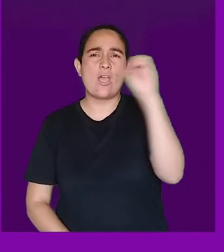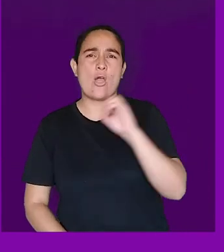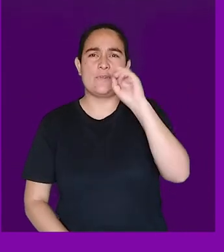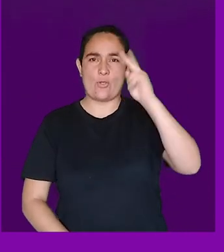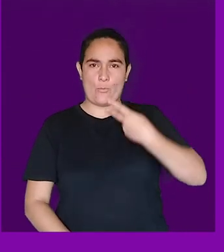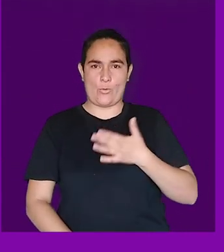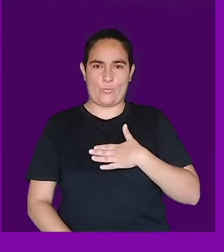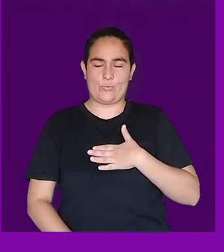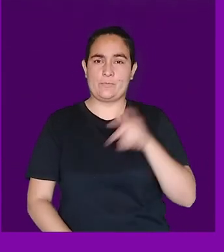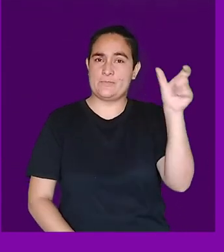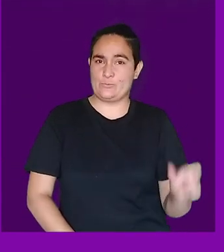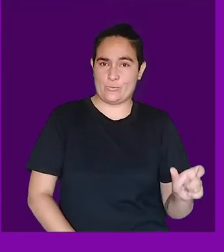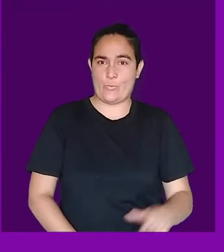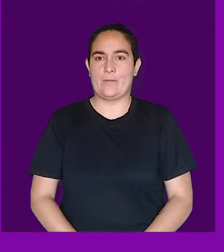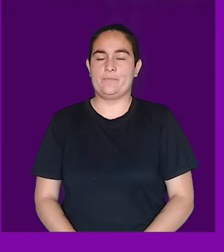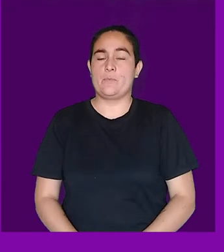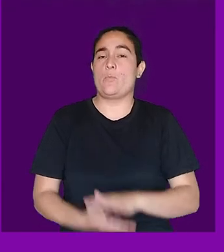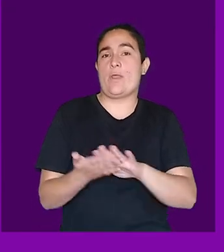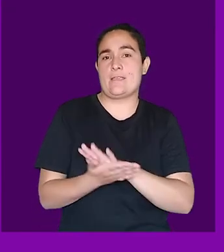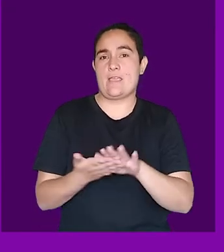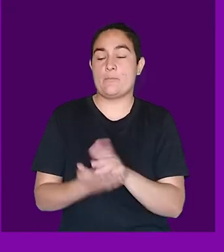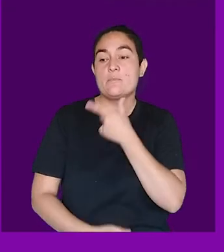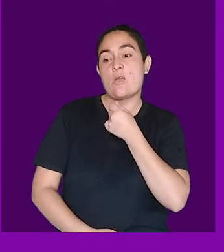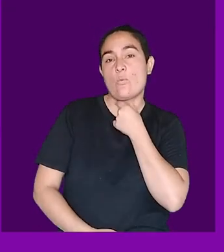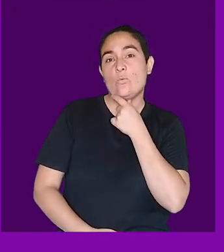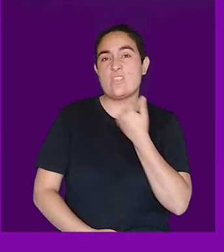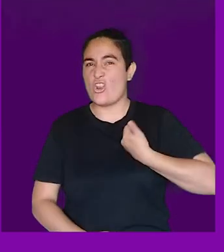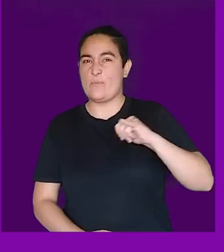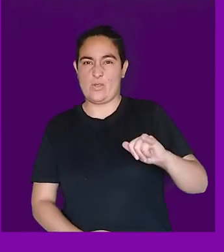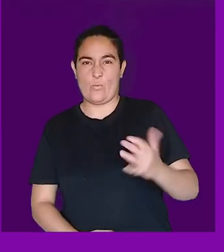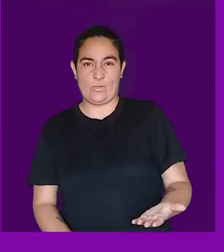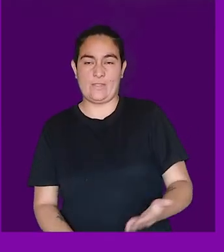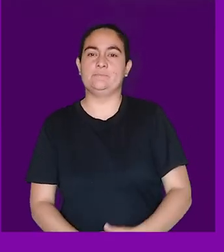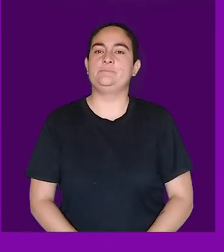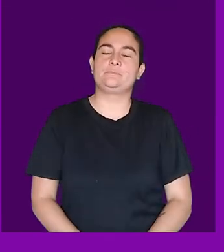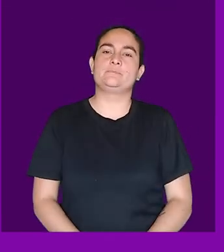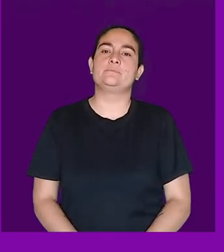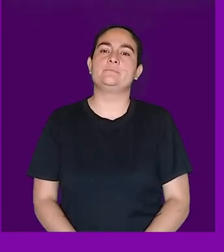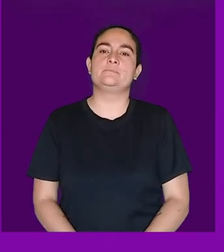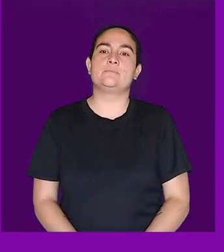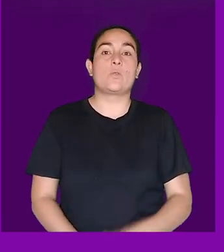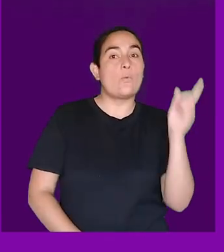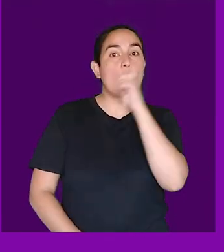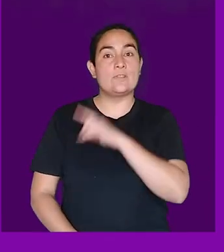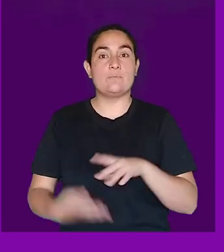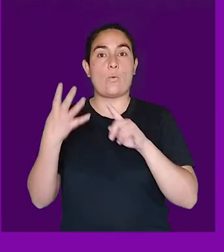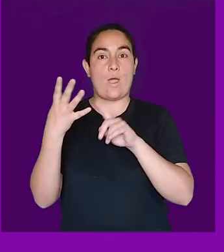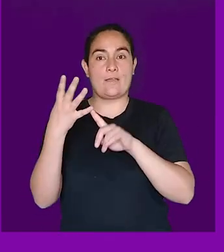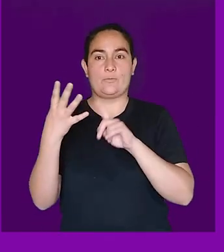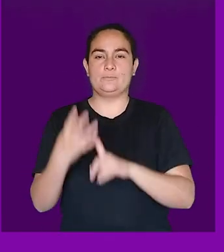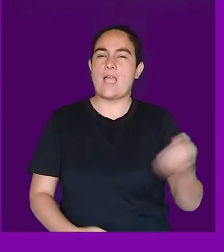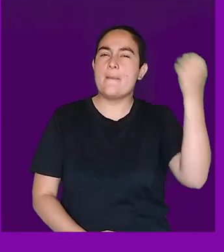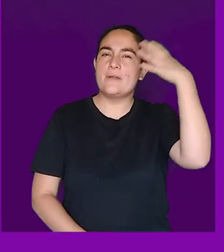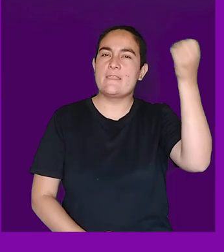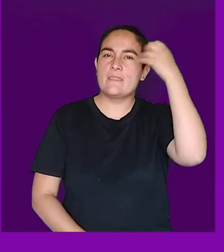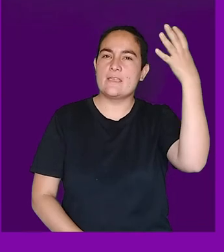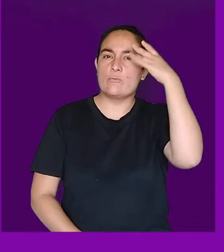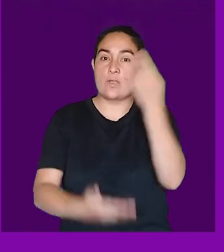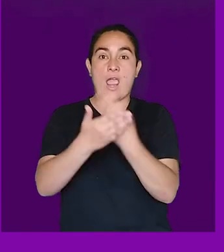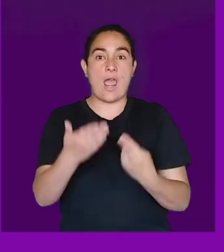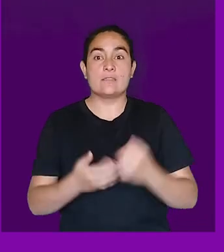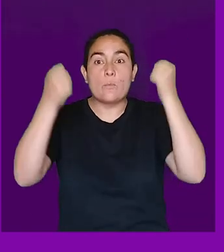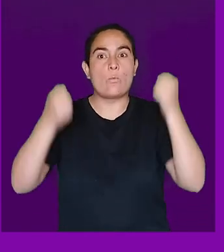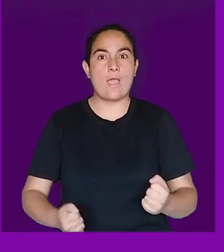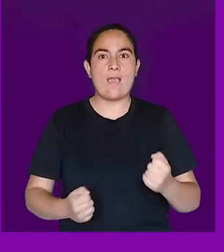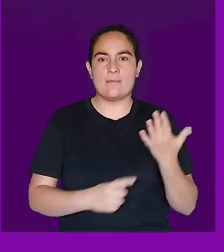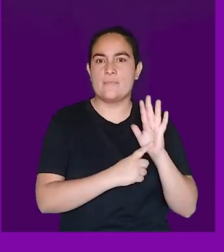no un factor externo, como por ejemplo, que me agrade o desagrade. Y en el último caso, observamos cómo